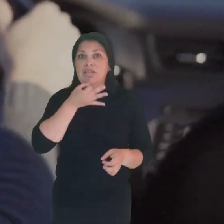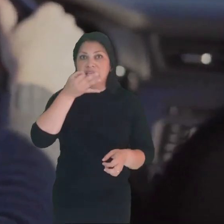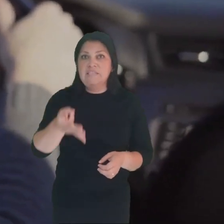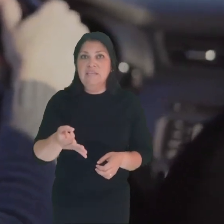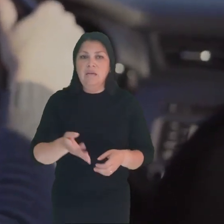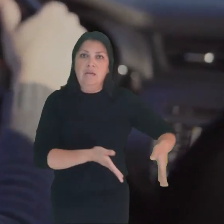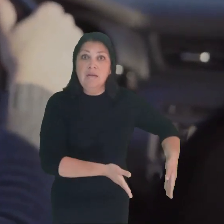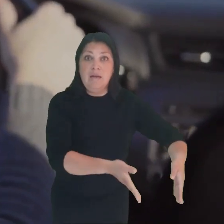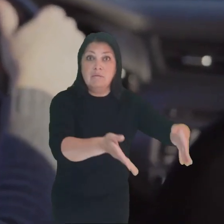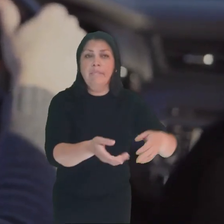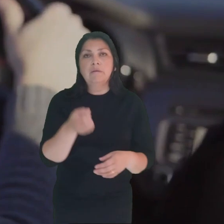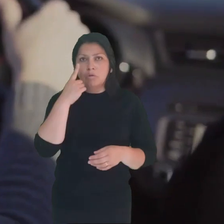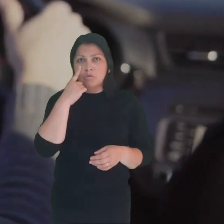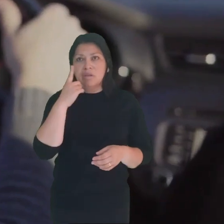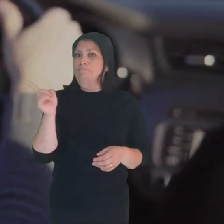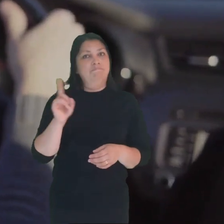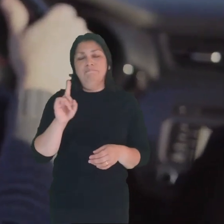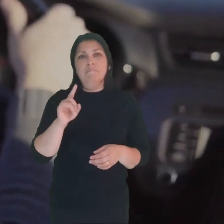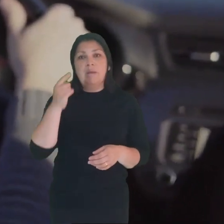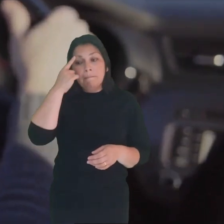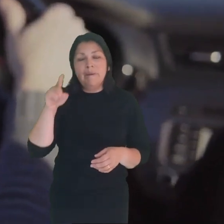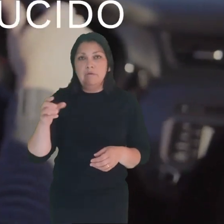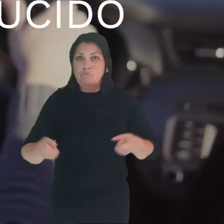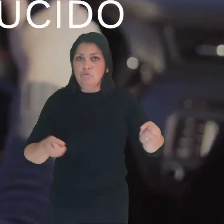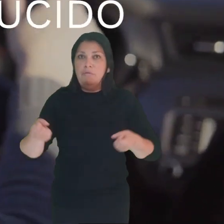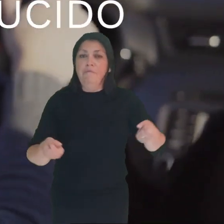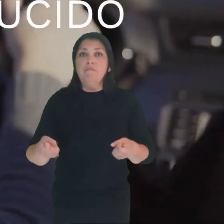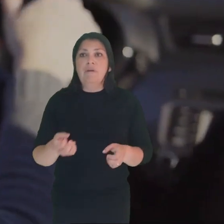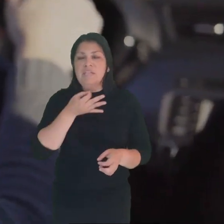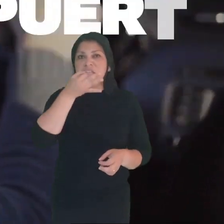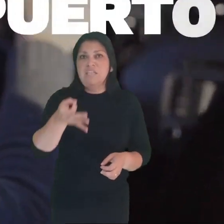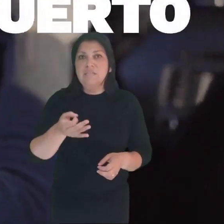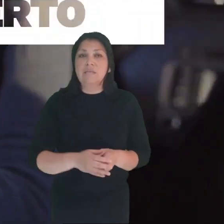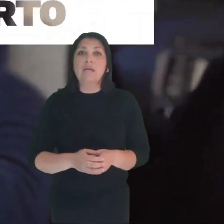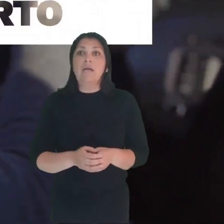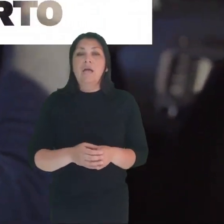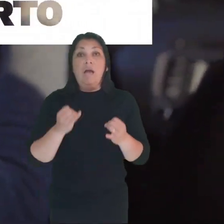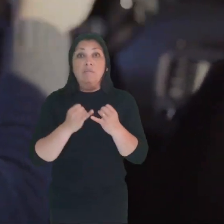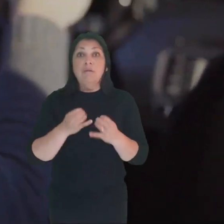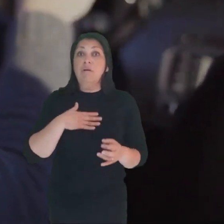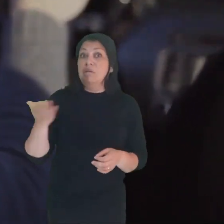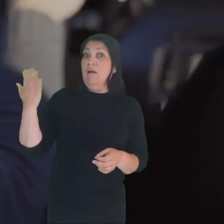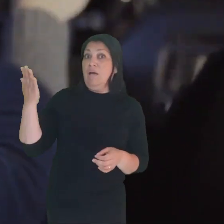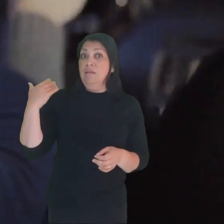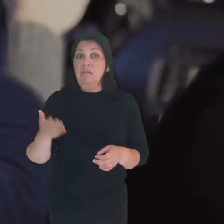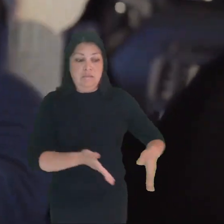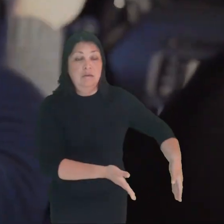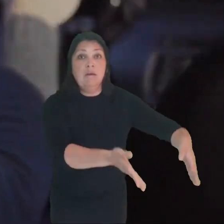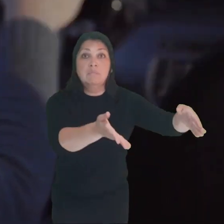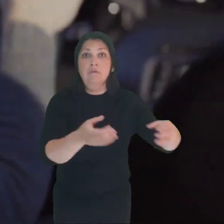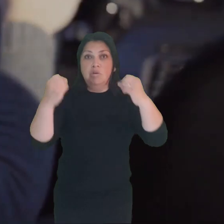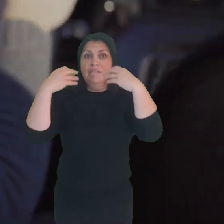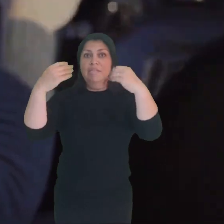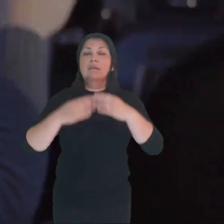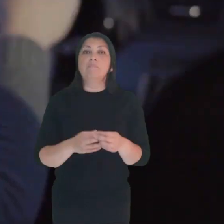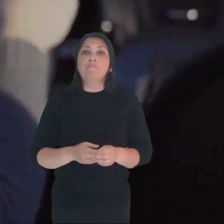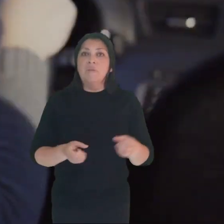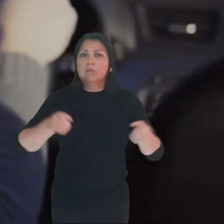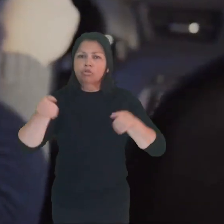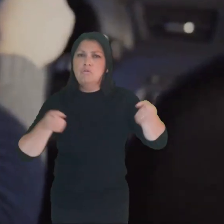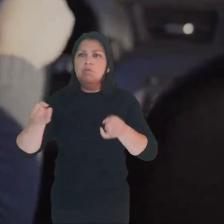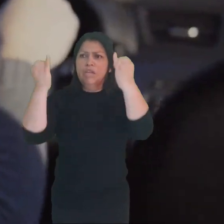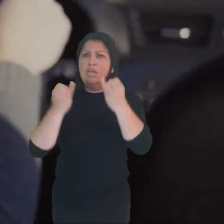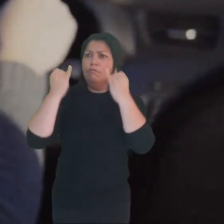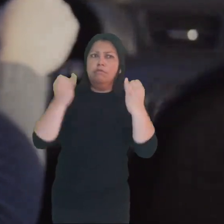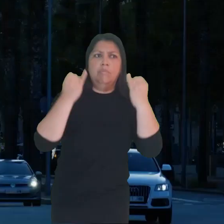por fin llegaron a la autopista, el conductor confesó que nunca había conducido hasta el aeropuerto, pero que una vez un amigo le había enseñado a